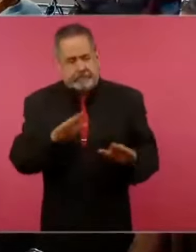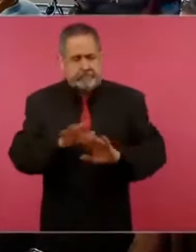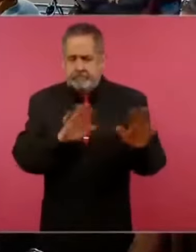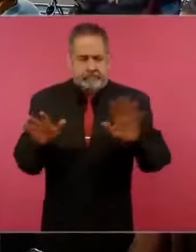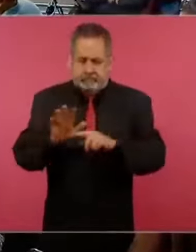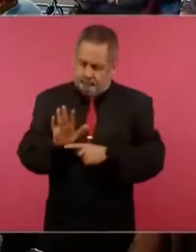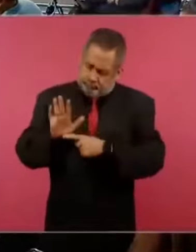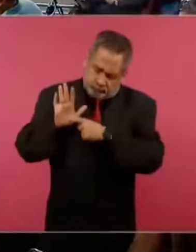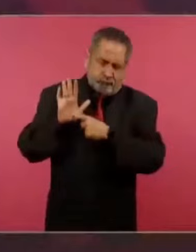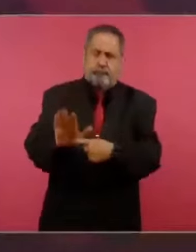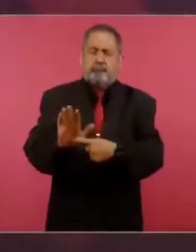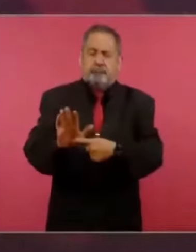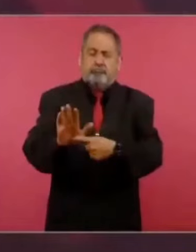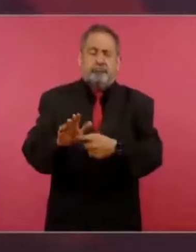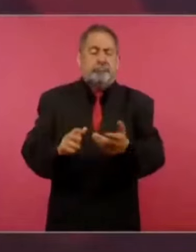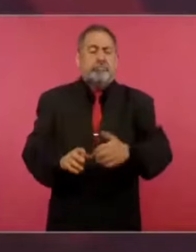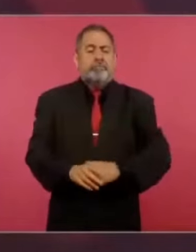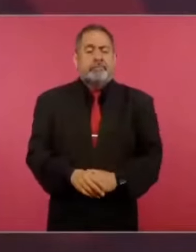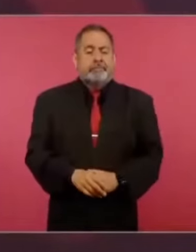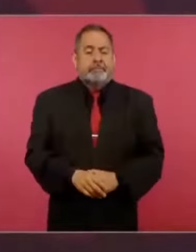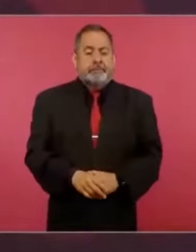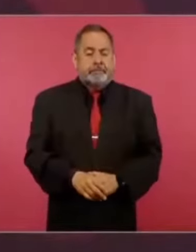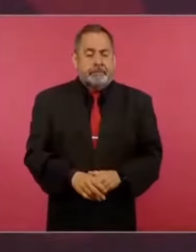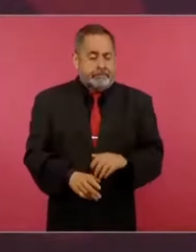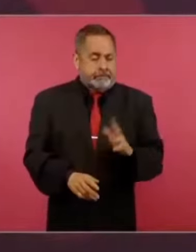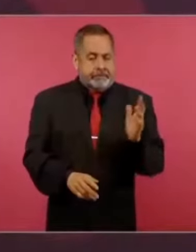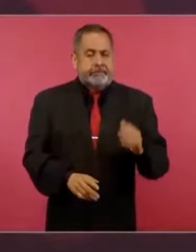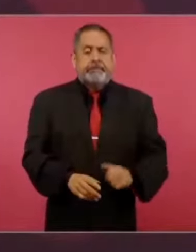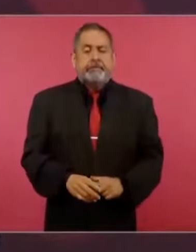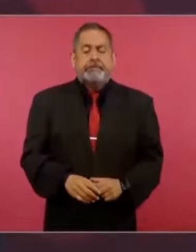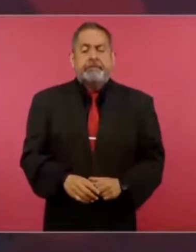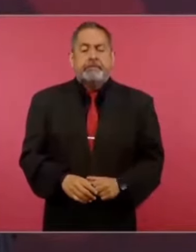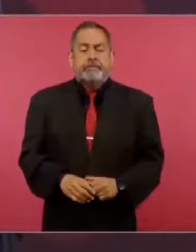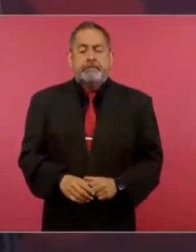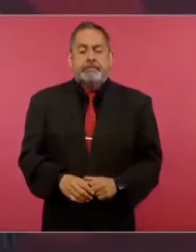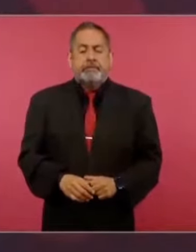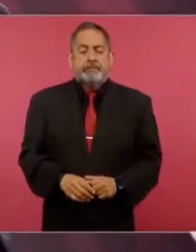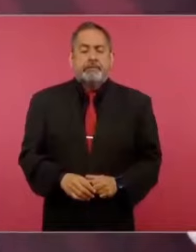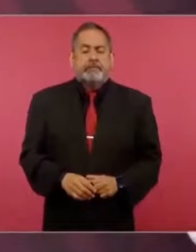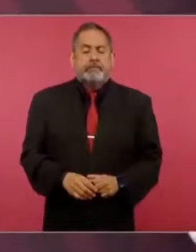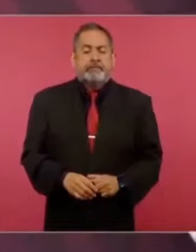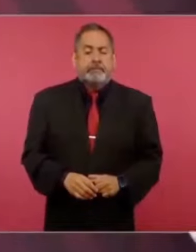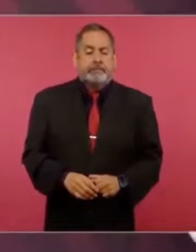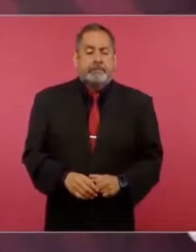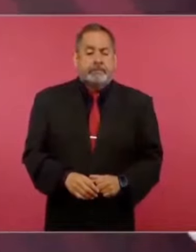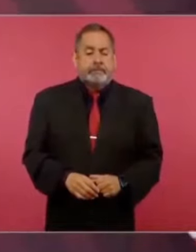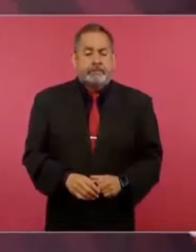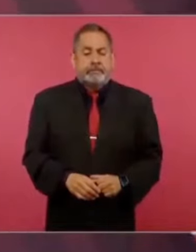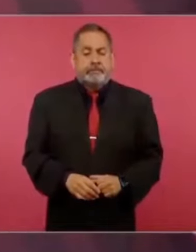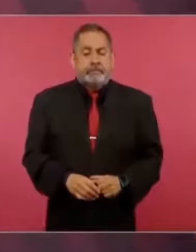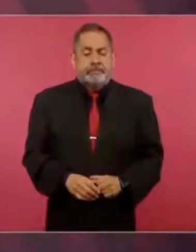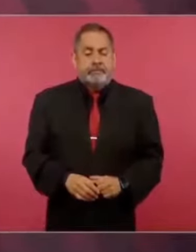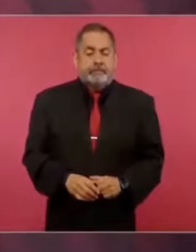y nada de que el que no